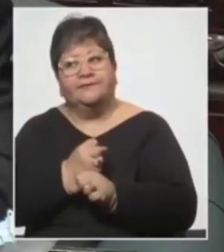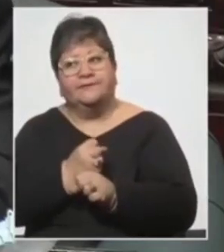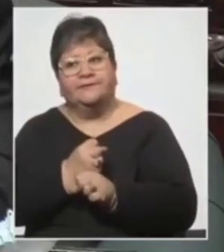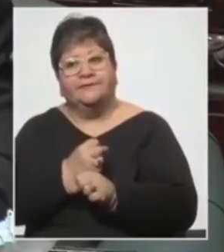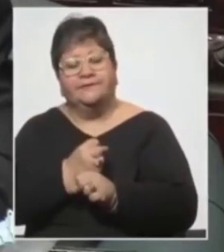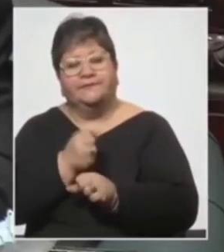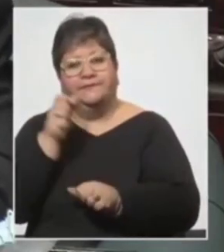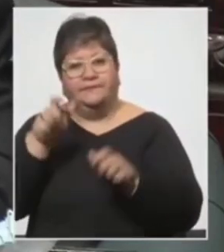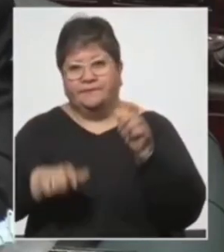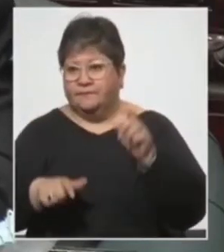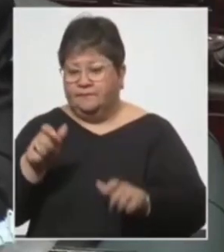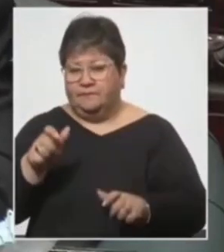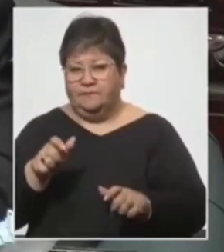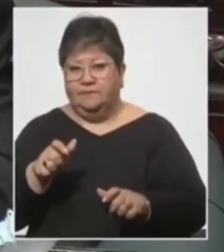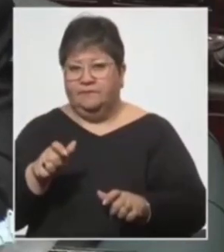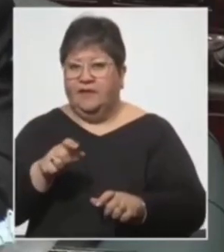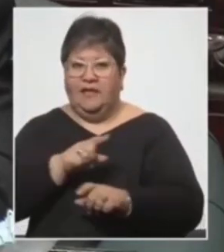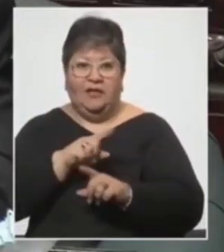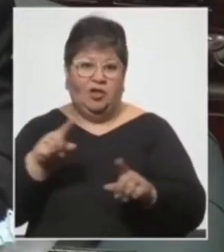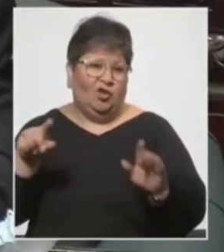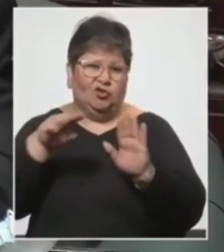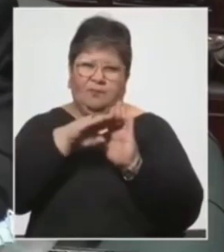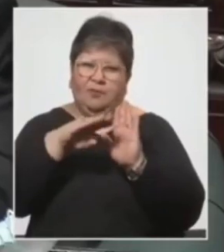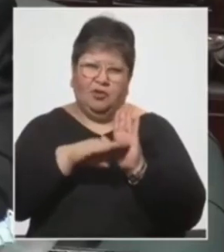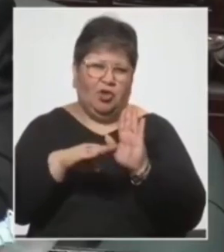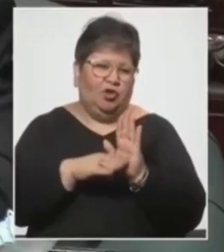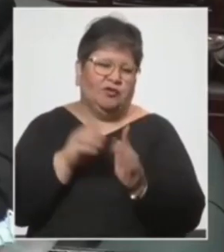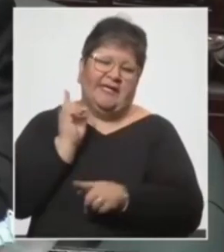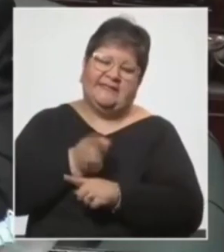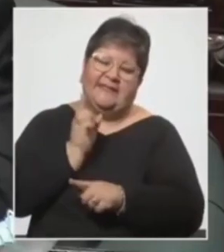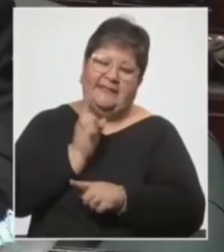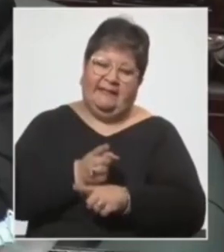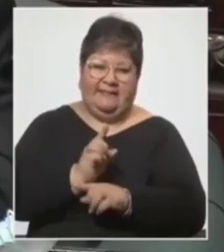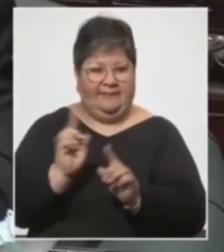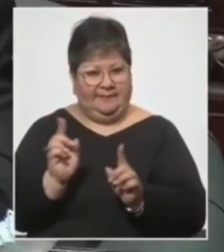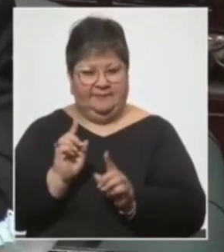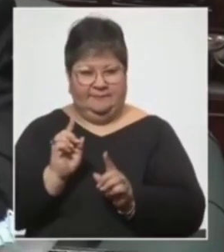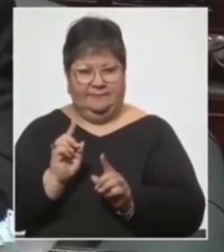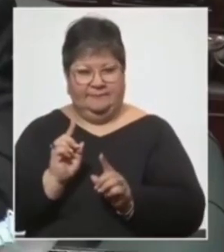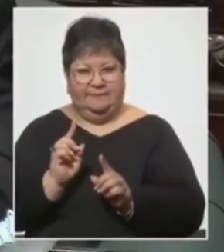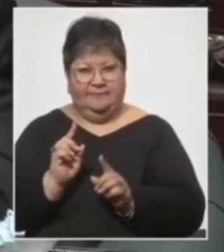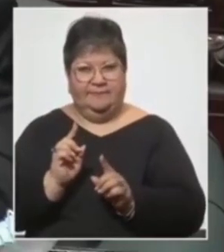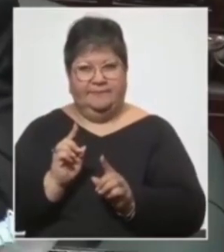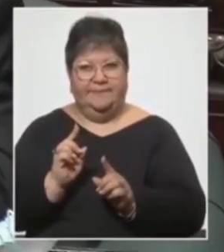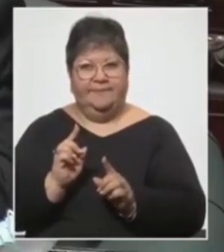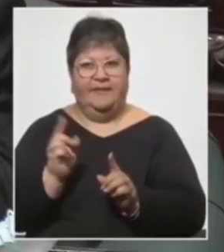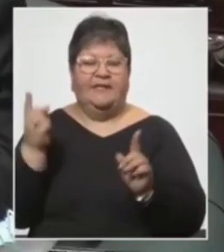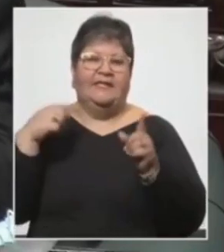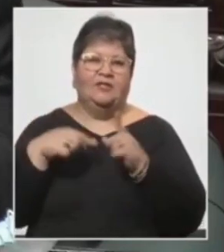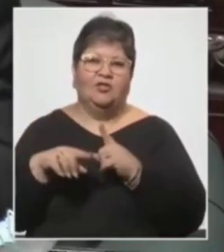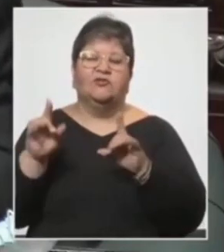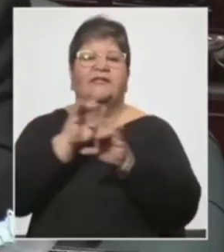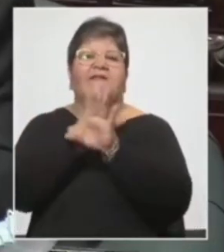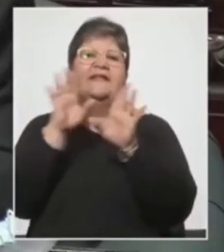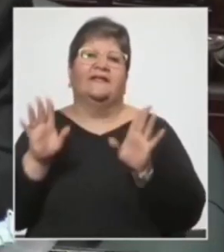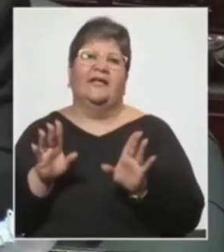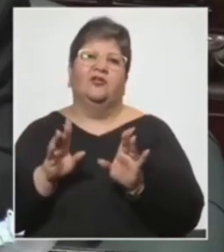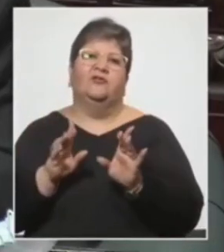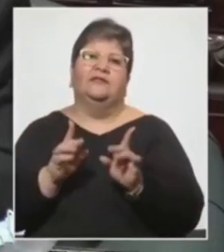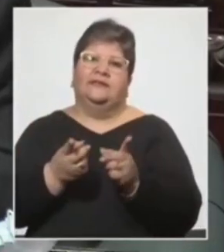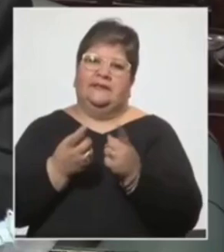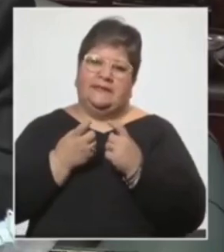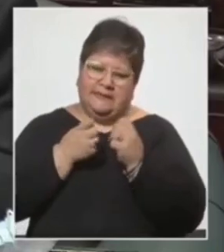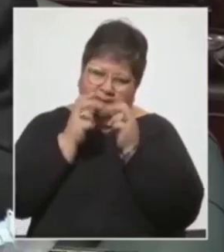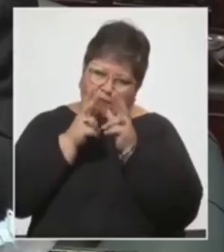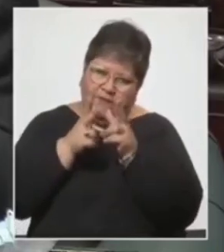y no siempre esos protocolos eran demasiado exigentes les puedo asegurar o sea está claro que algo tenemos que decir en